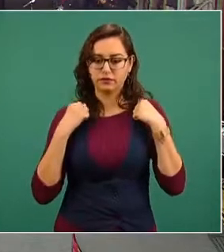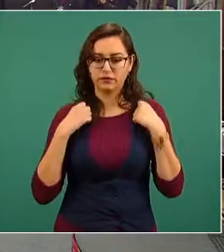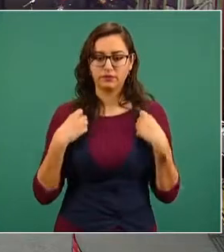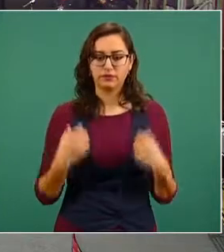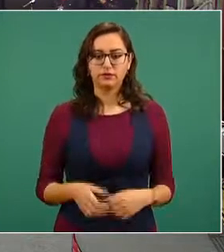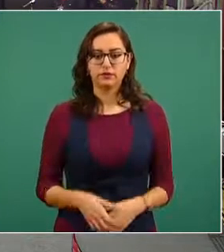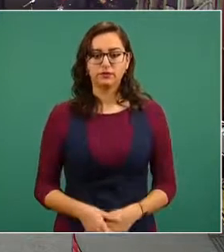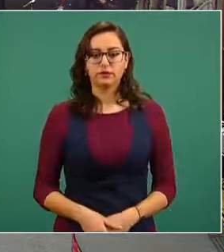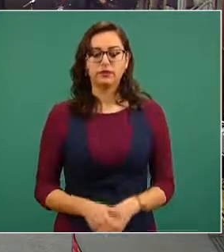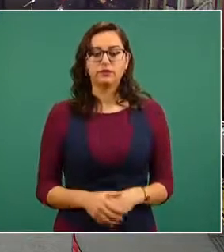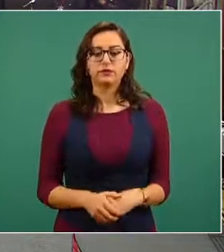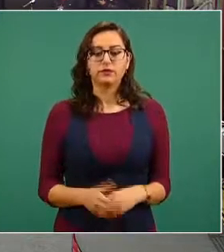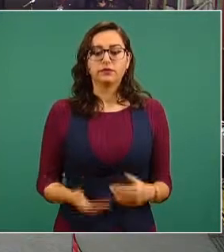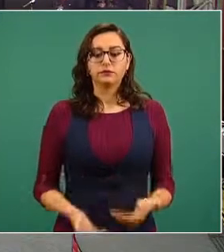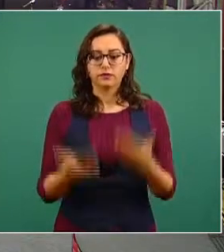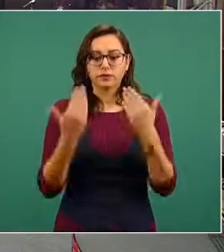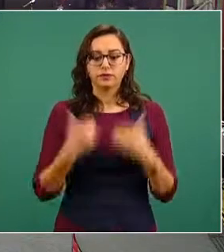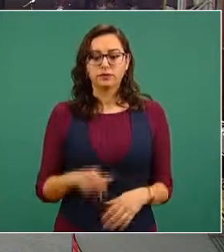Vamos a Jalisco.